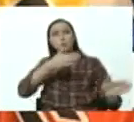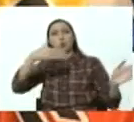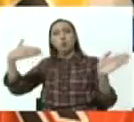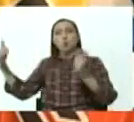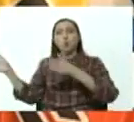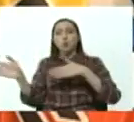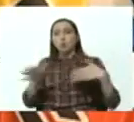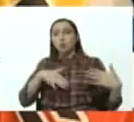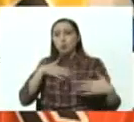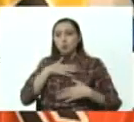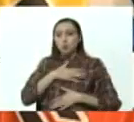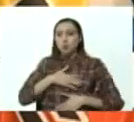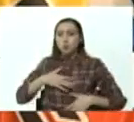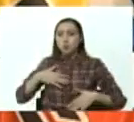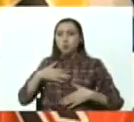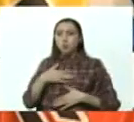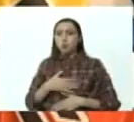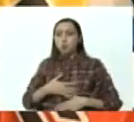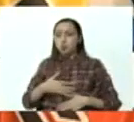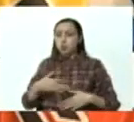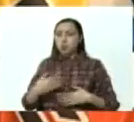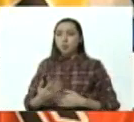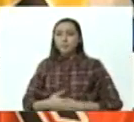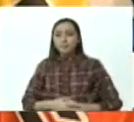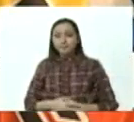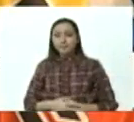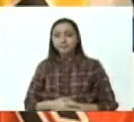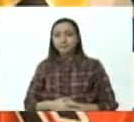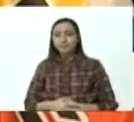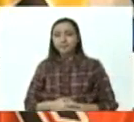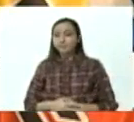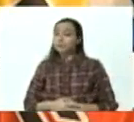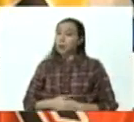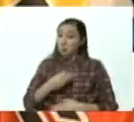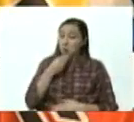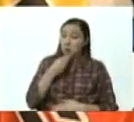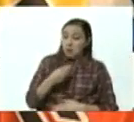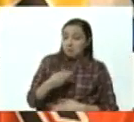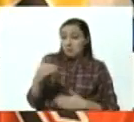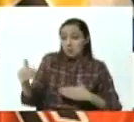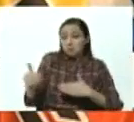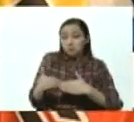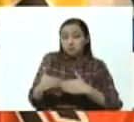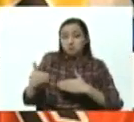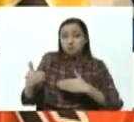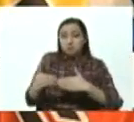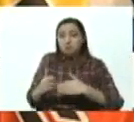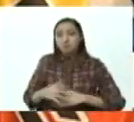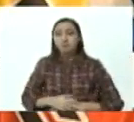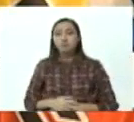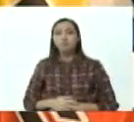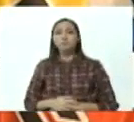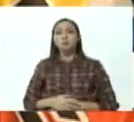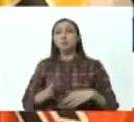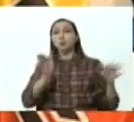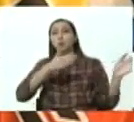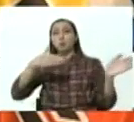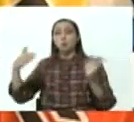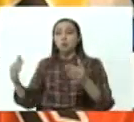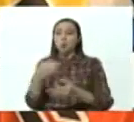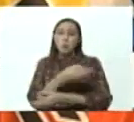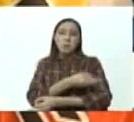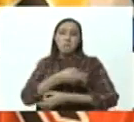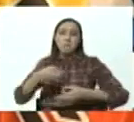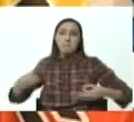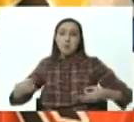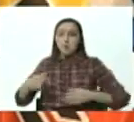se está poniendo un poquito fresquito por esta fecha pero que sigue siendo un clima extraordinario